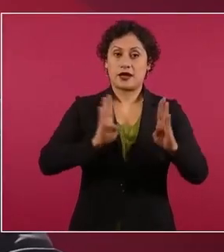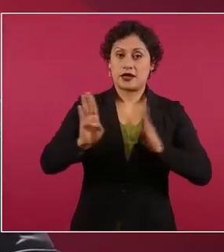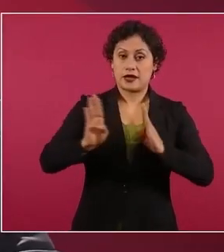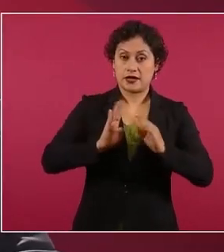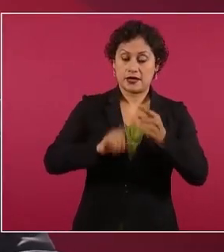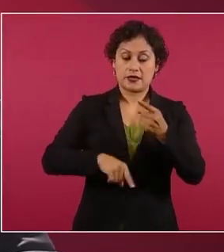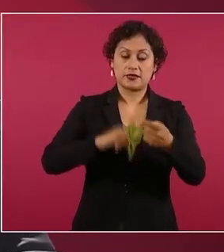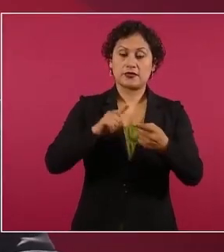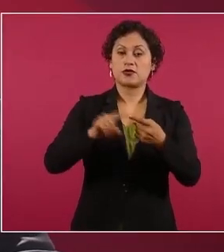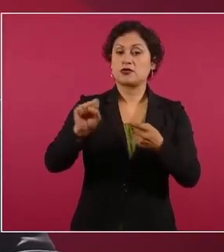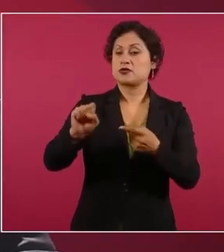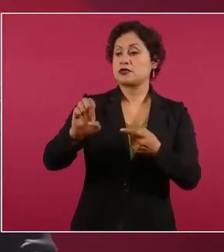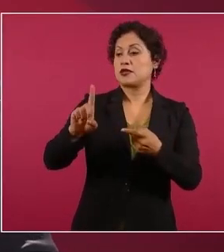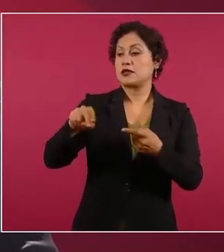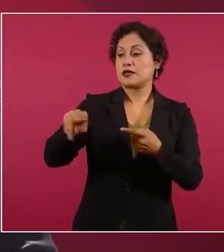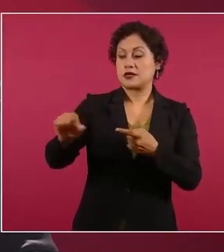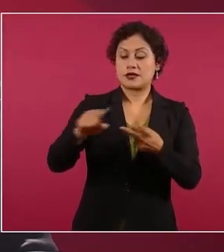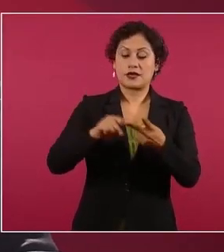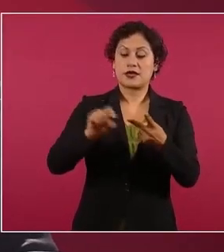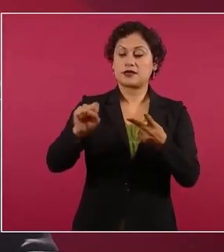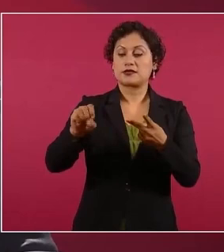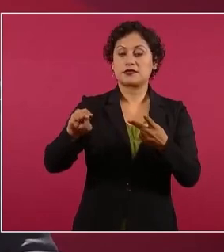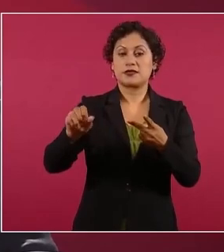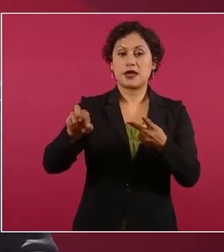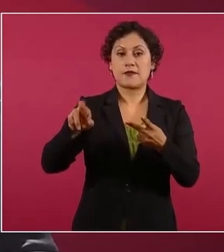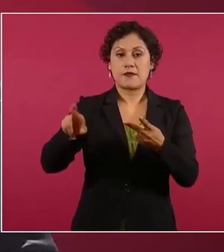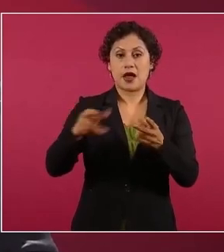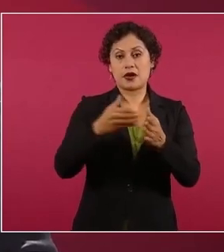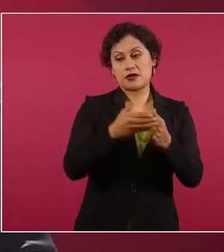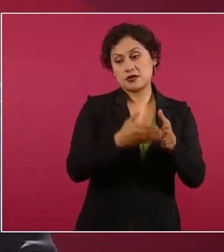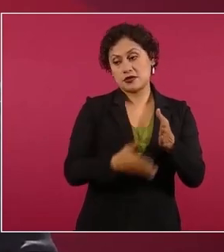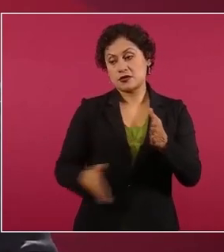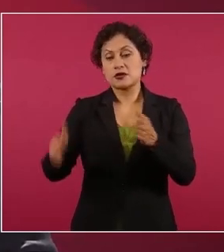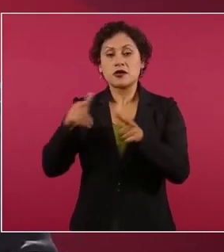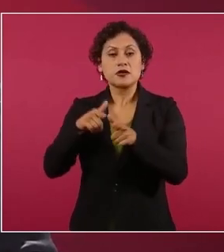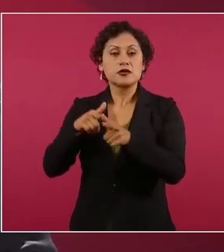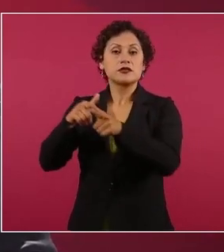puedan estar hasta el 2028